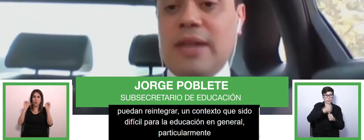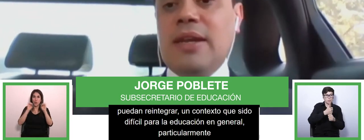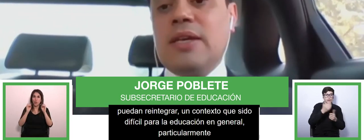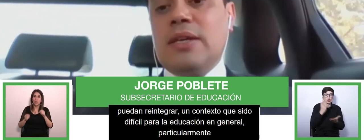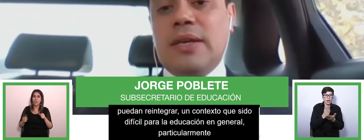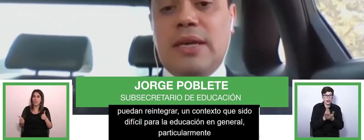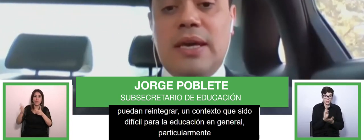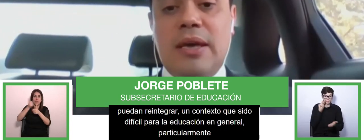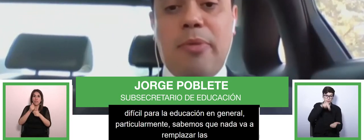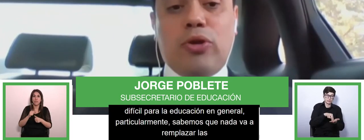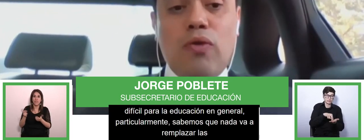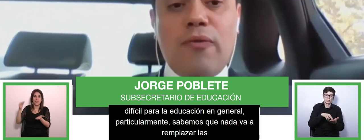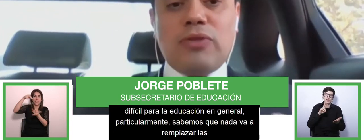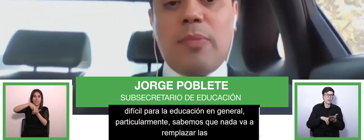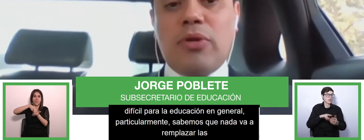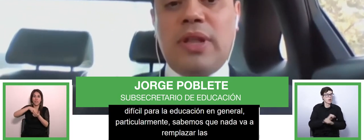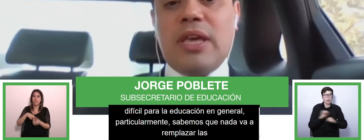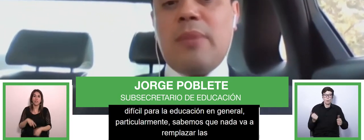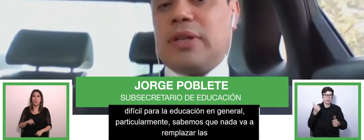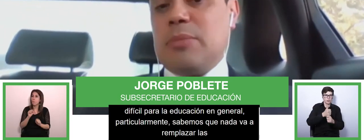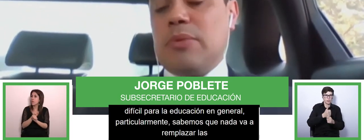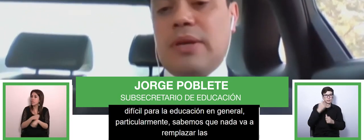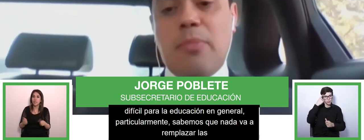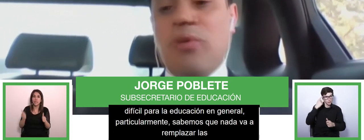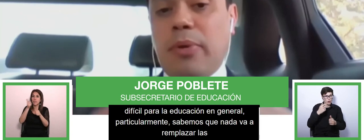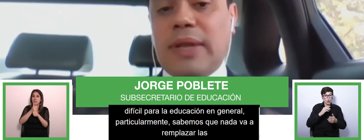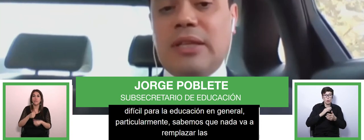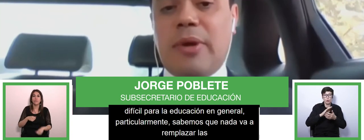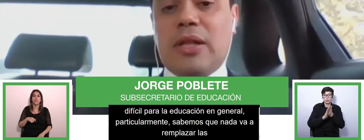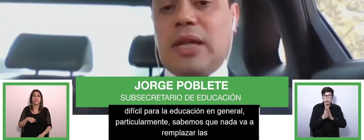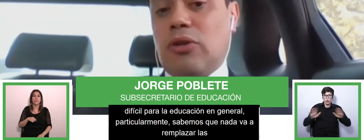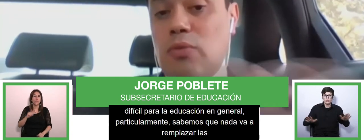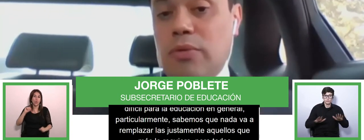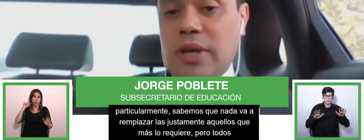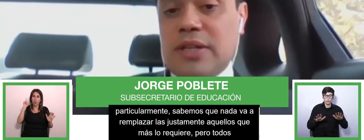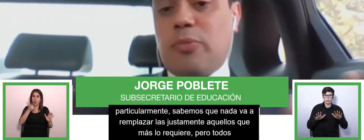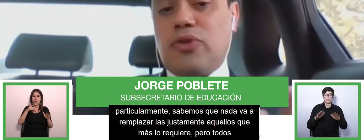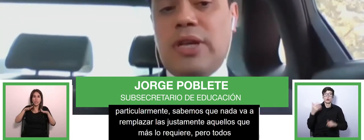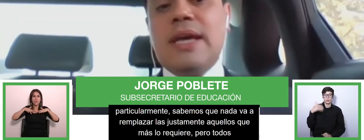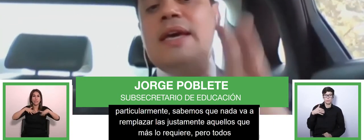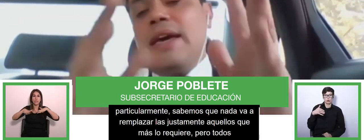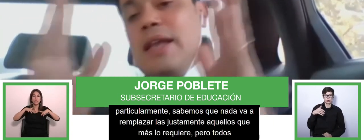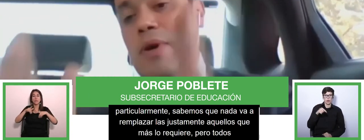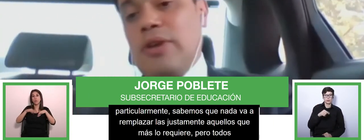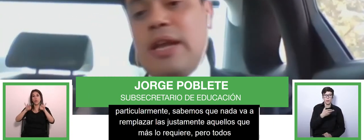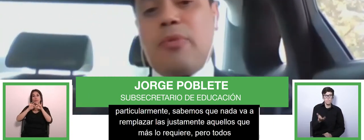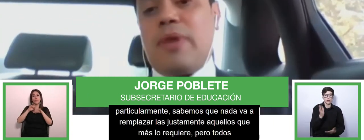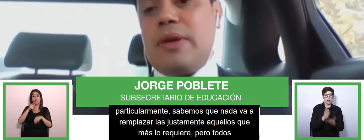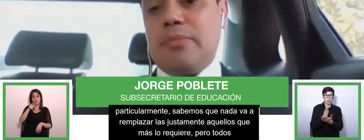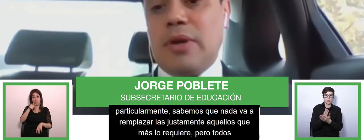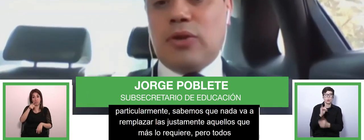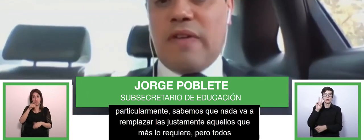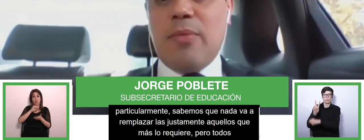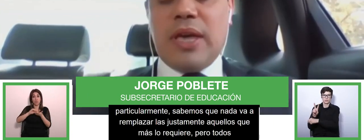más nos requieren pero todo esfuerzo aporta y es muy importante para tanto alumnos que necesitan sus profesores y la educación que